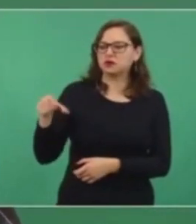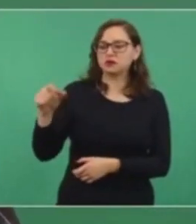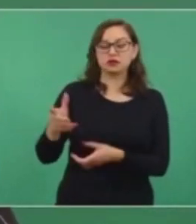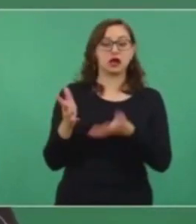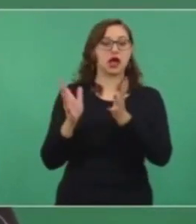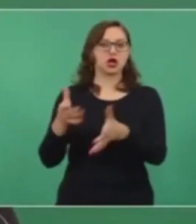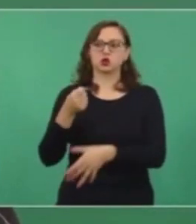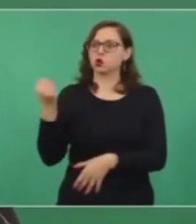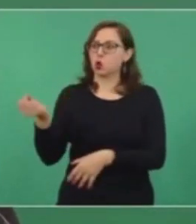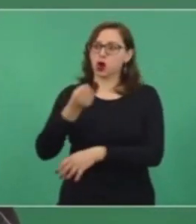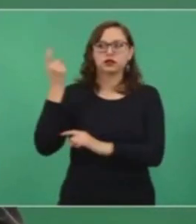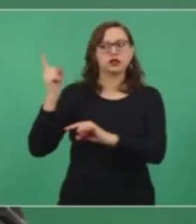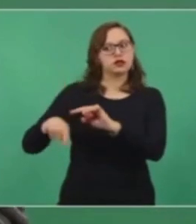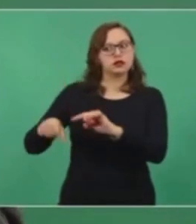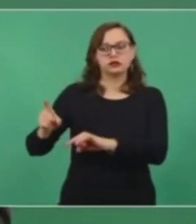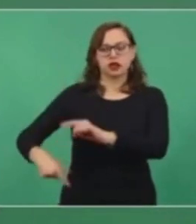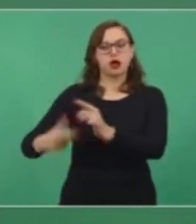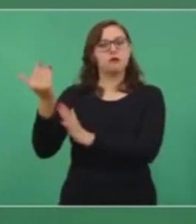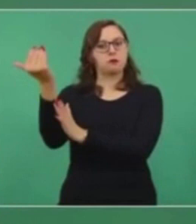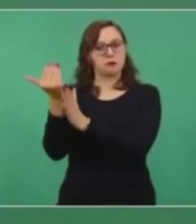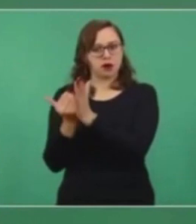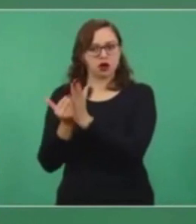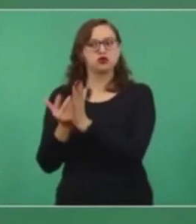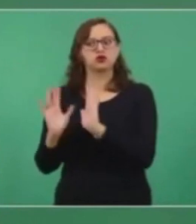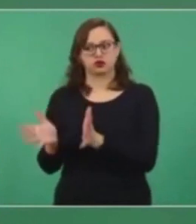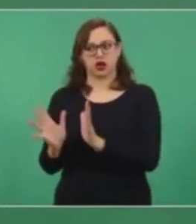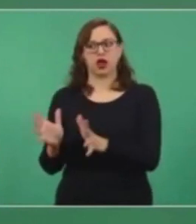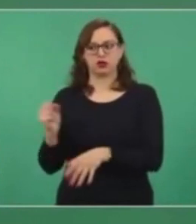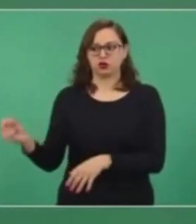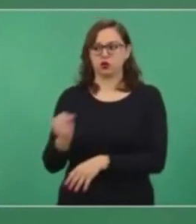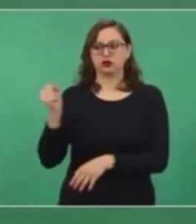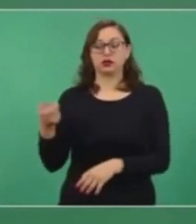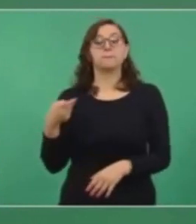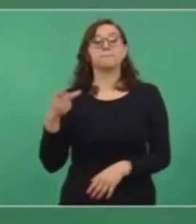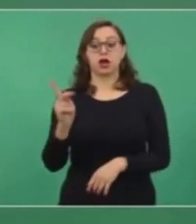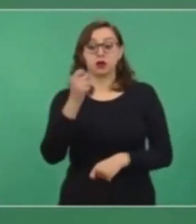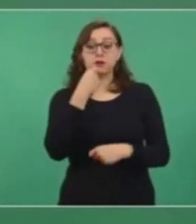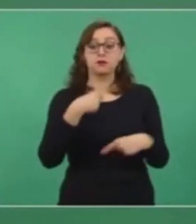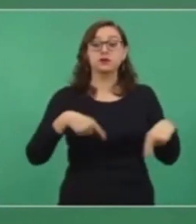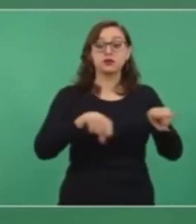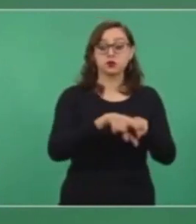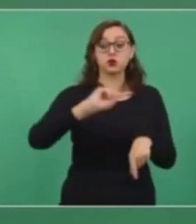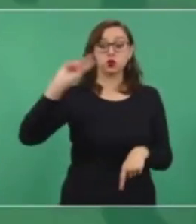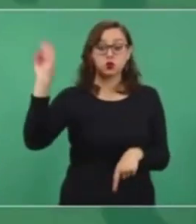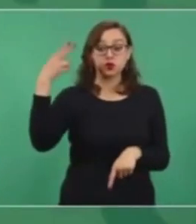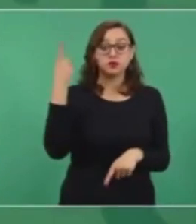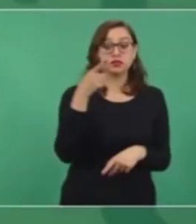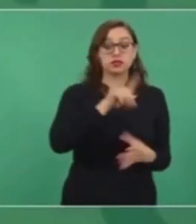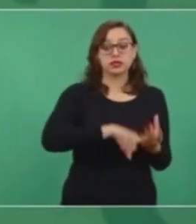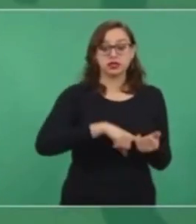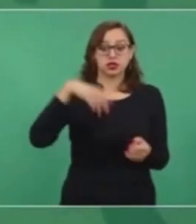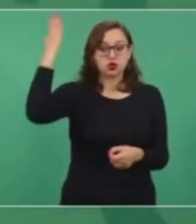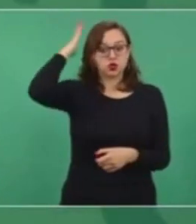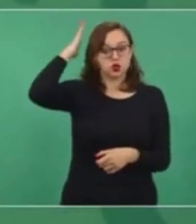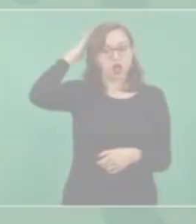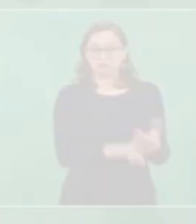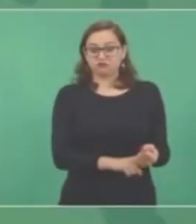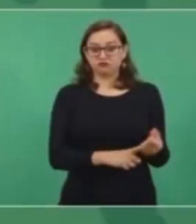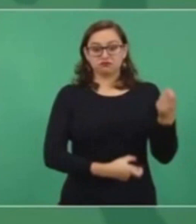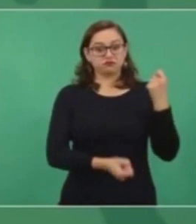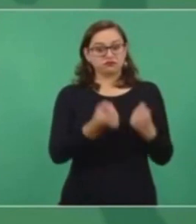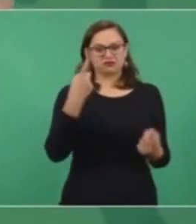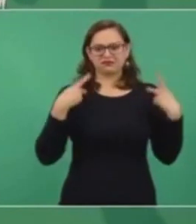existen caciques que dominan en las universidades. Entonces,